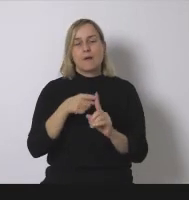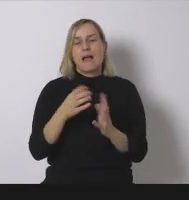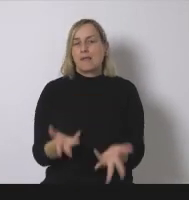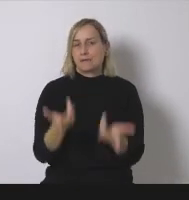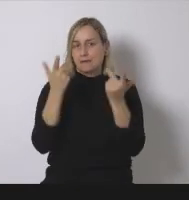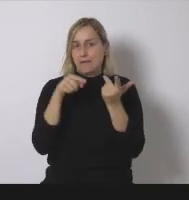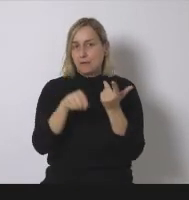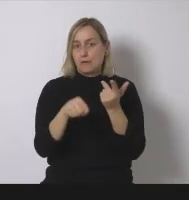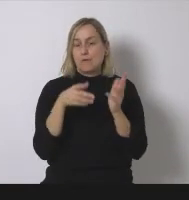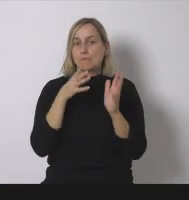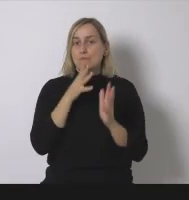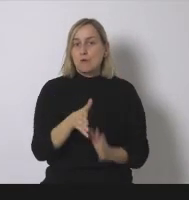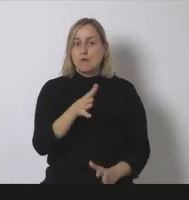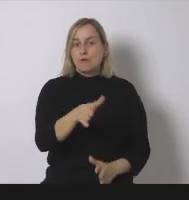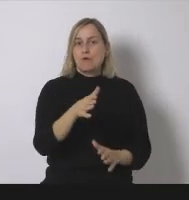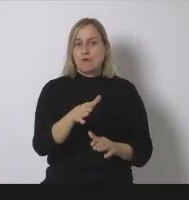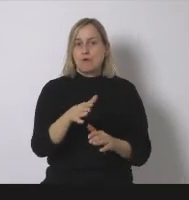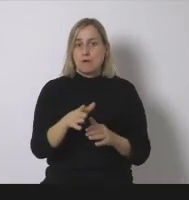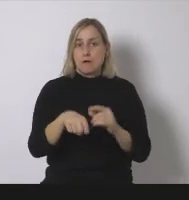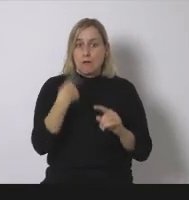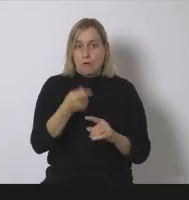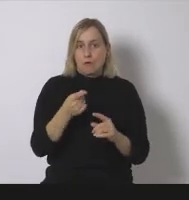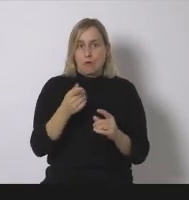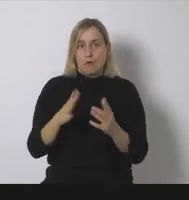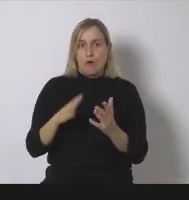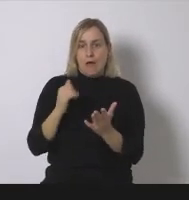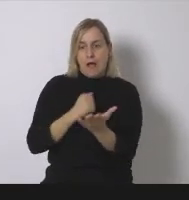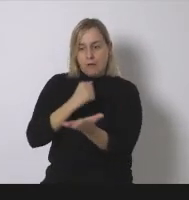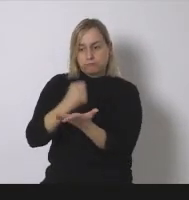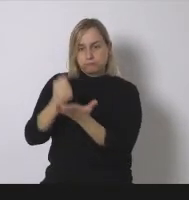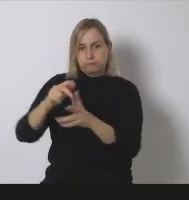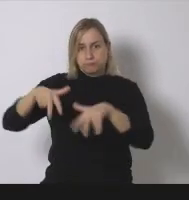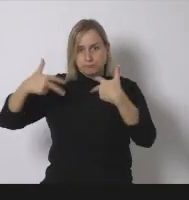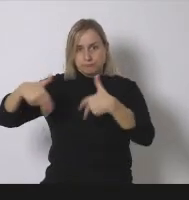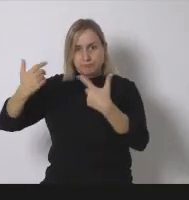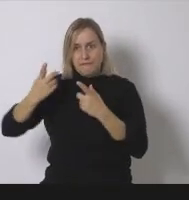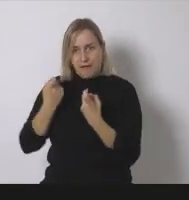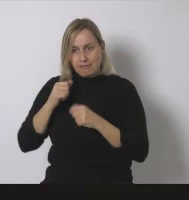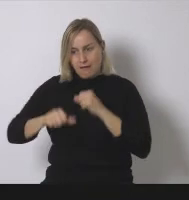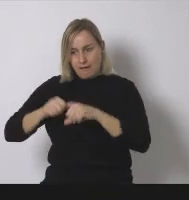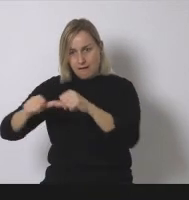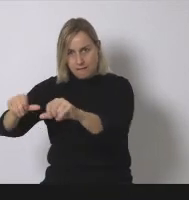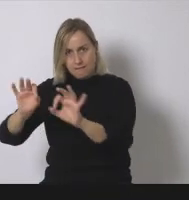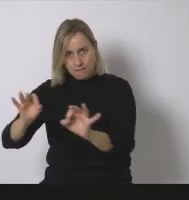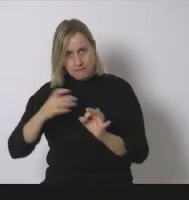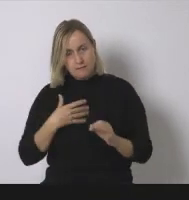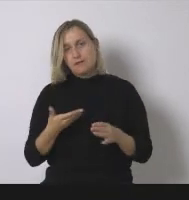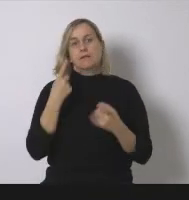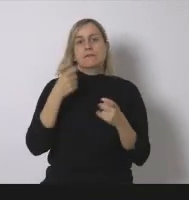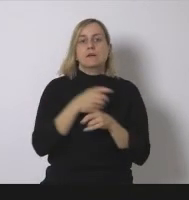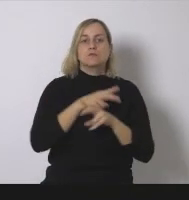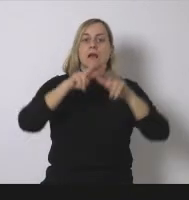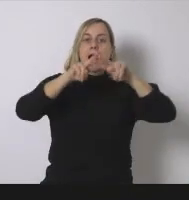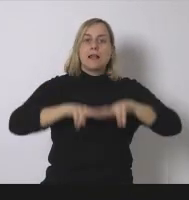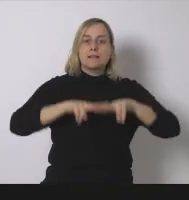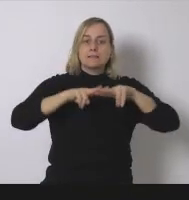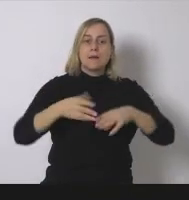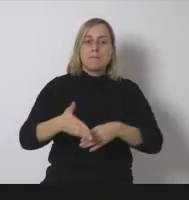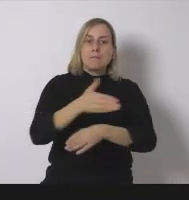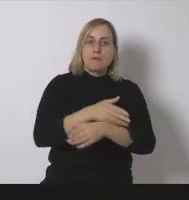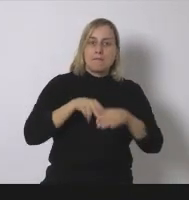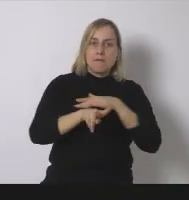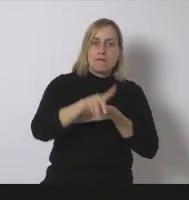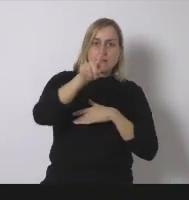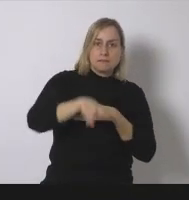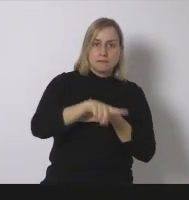autorizaciones posteriores al régimen de ponencia sino que es un análisis de previabilidad que hacen diferentes participantes